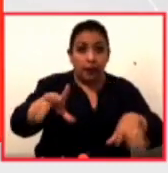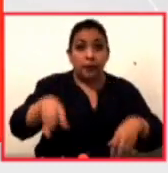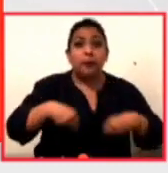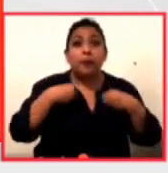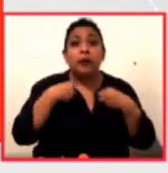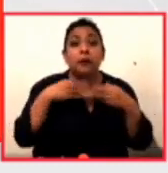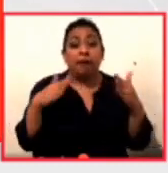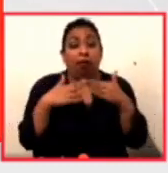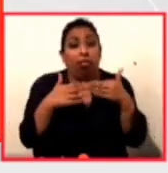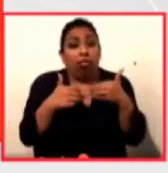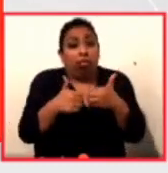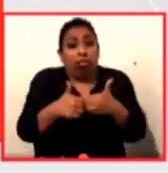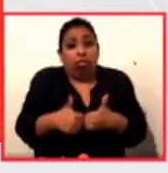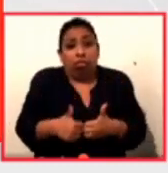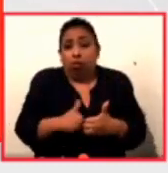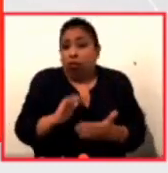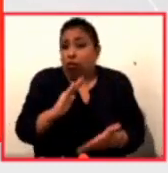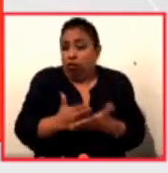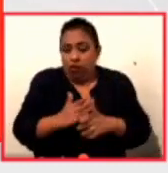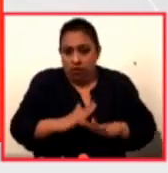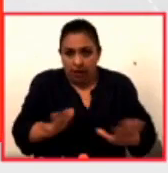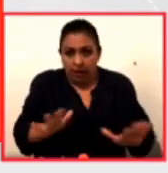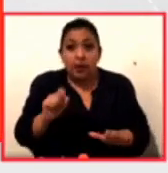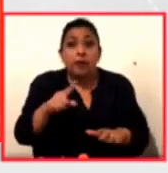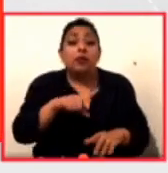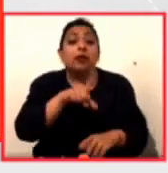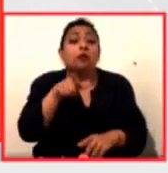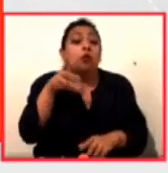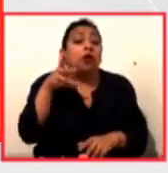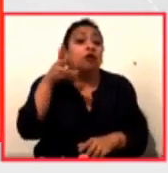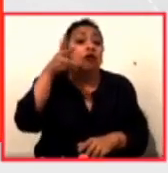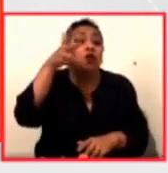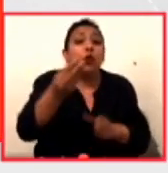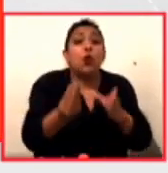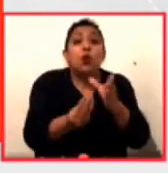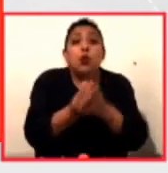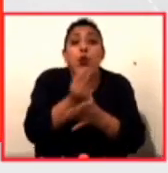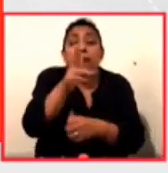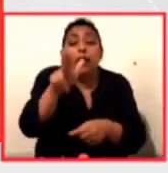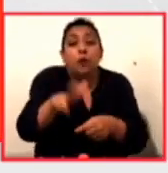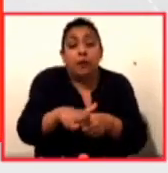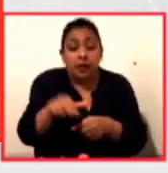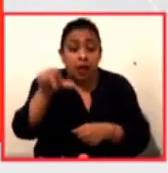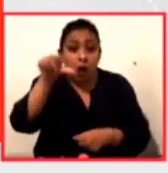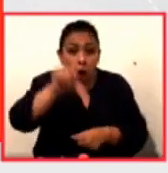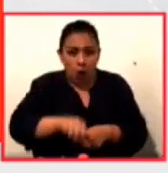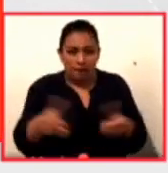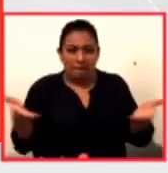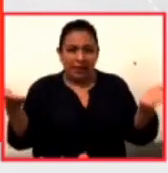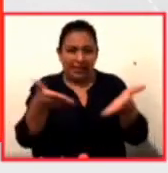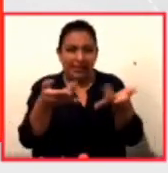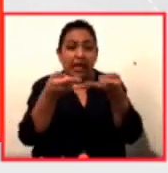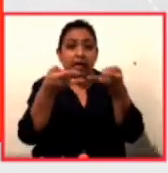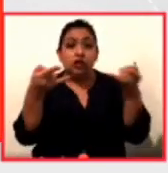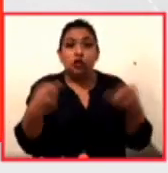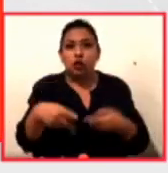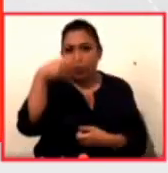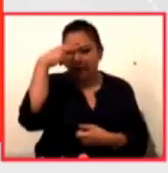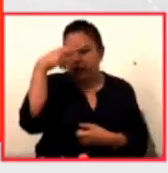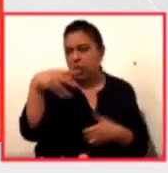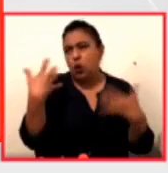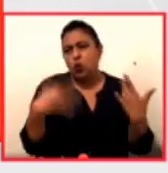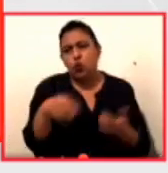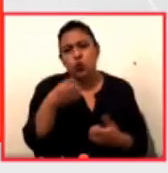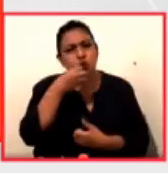confinamiento global. Y en la antesala de lo que será nuestra nueva normalidad, hoy vamos a presentar una historia mexicana extraordinaria.